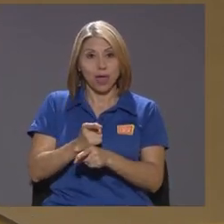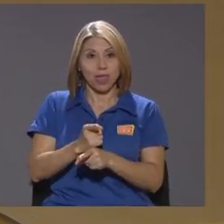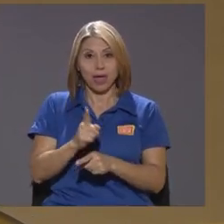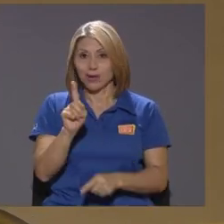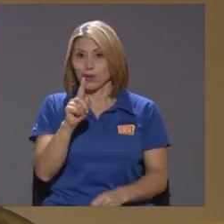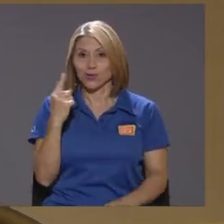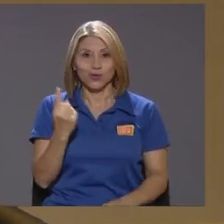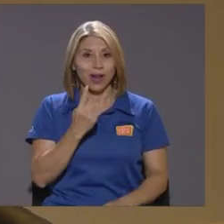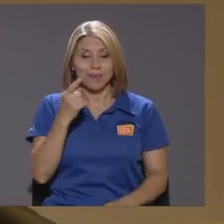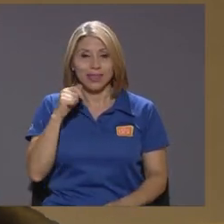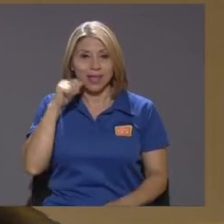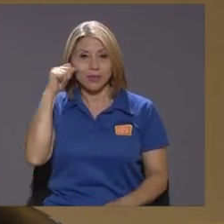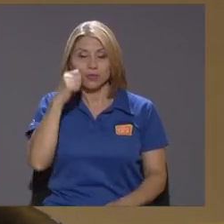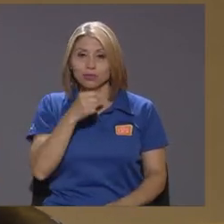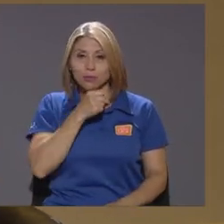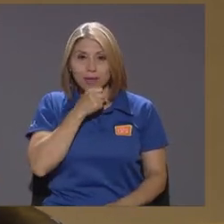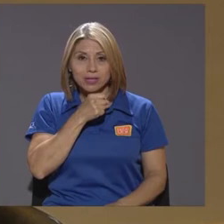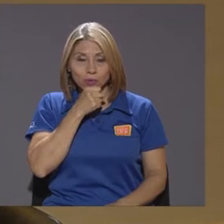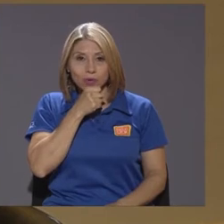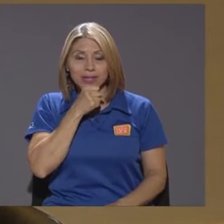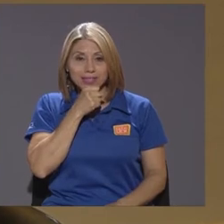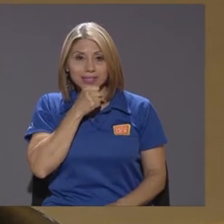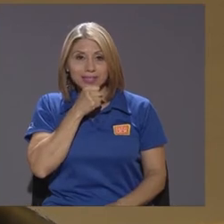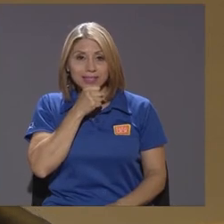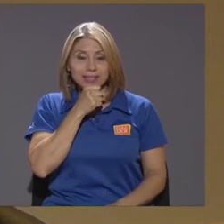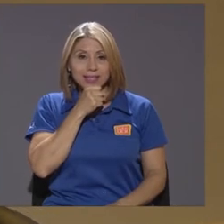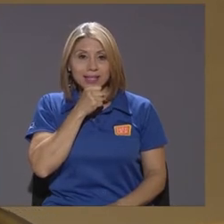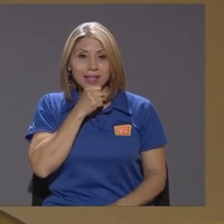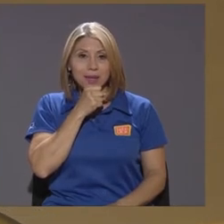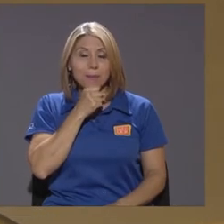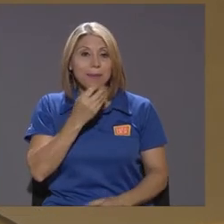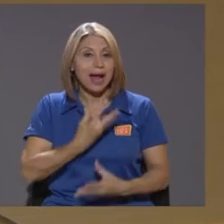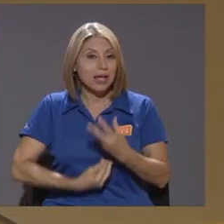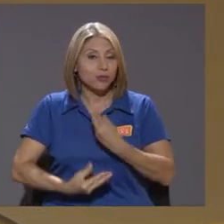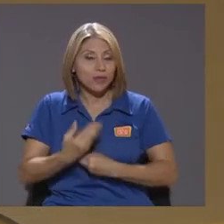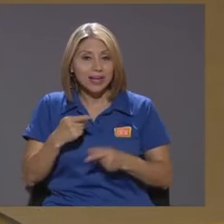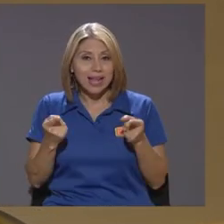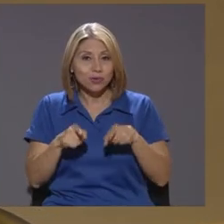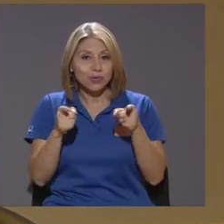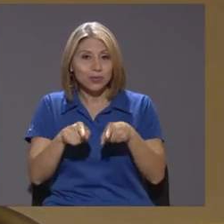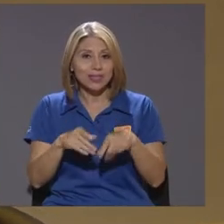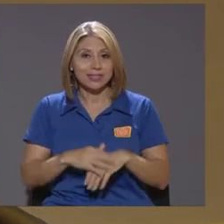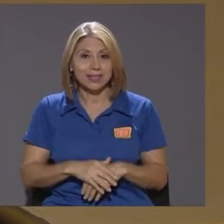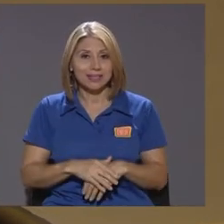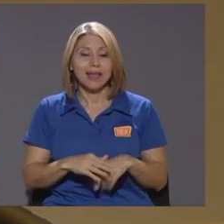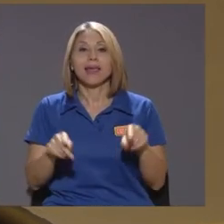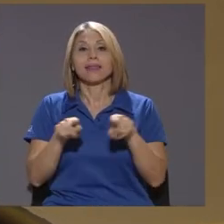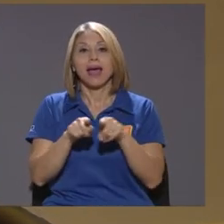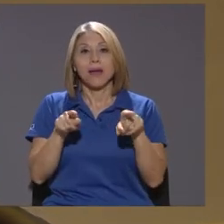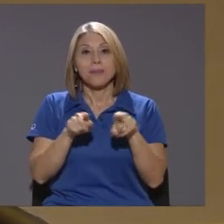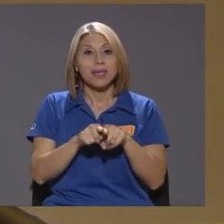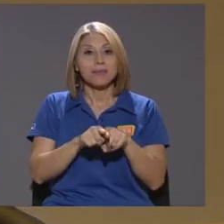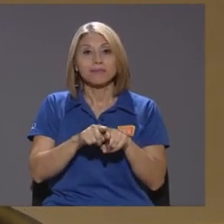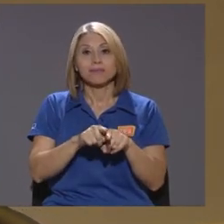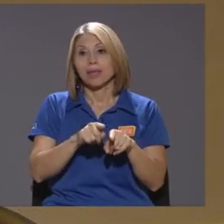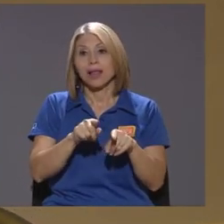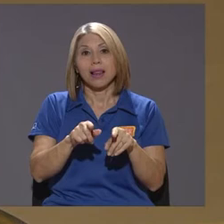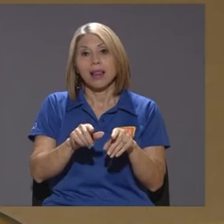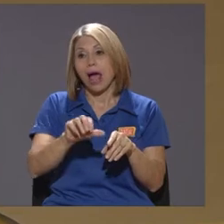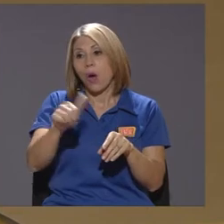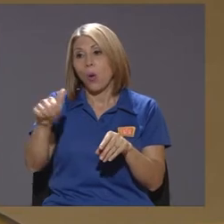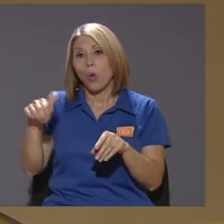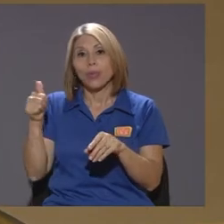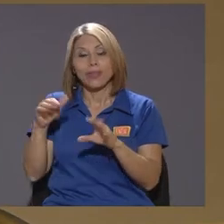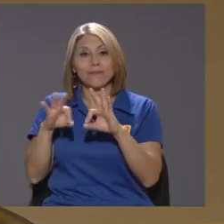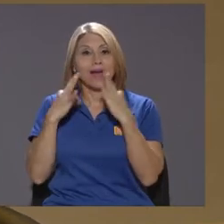los que van a sufrir esas consecuencias sino también el resto de la familia de los adultos